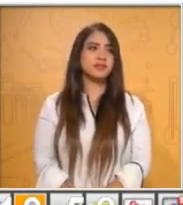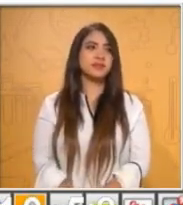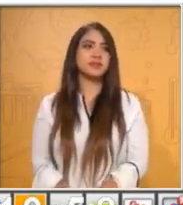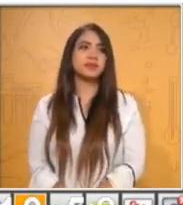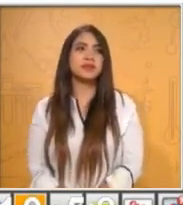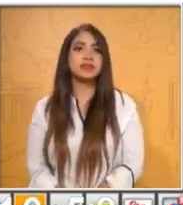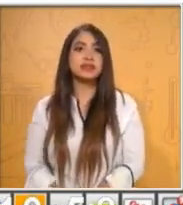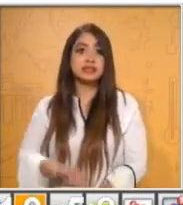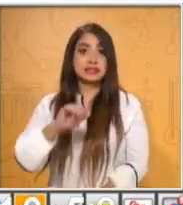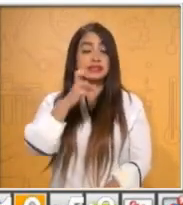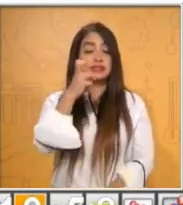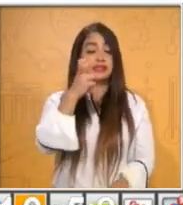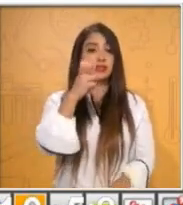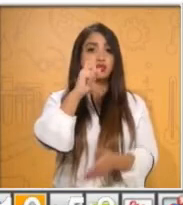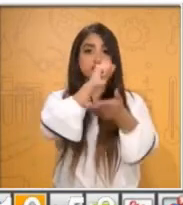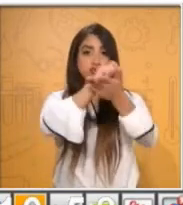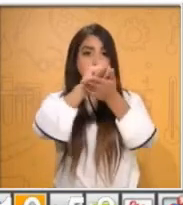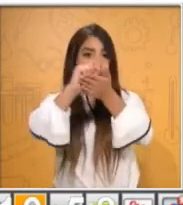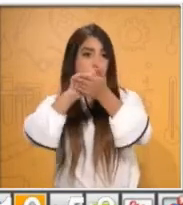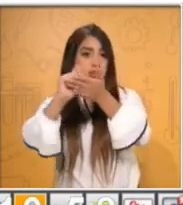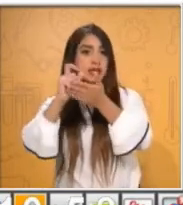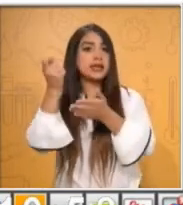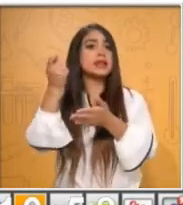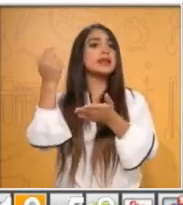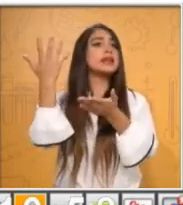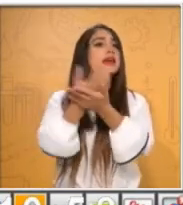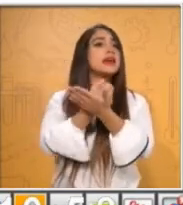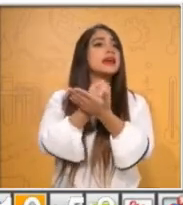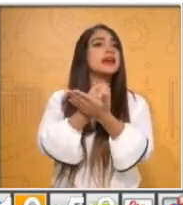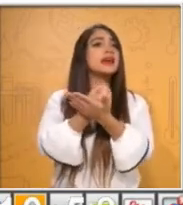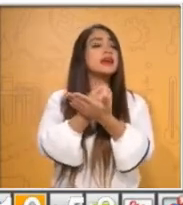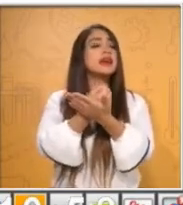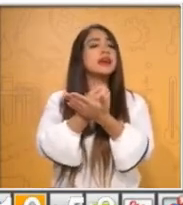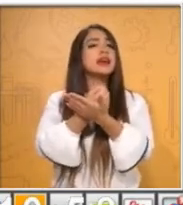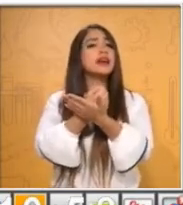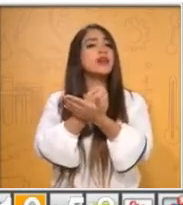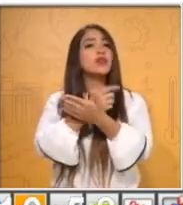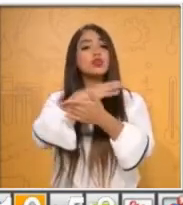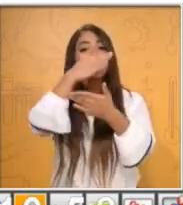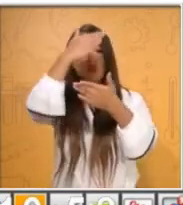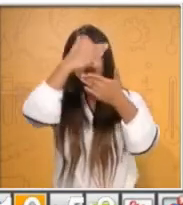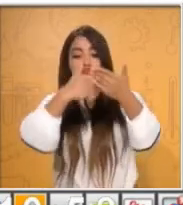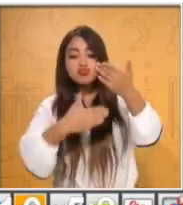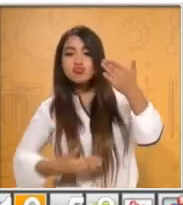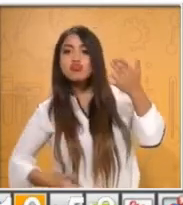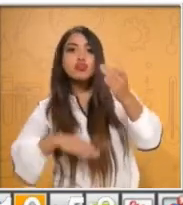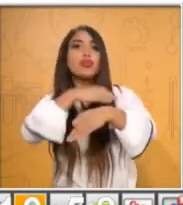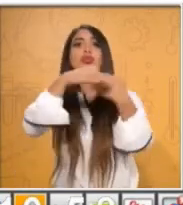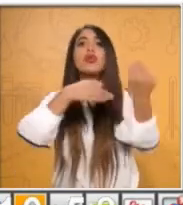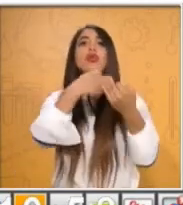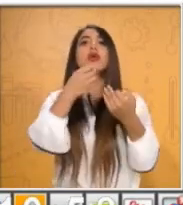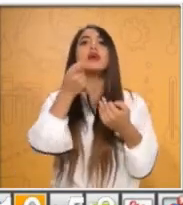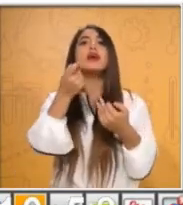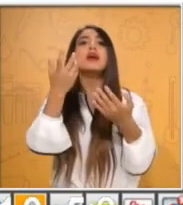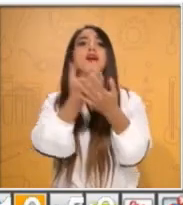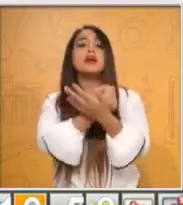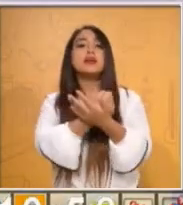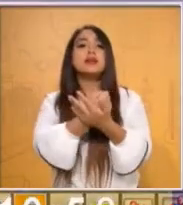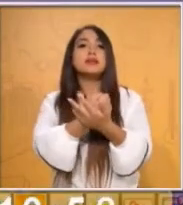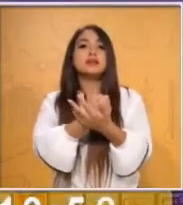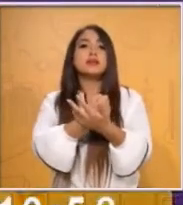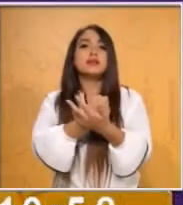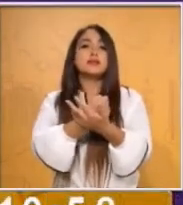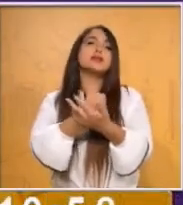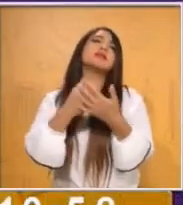gané yo. En este caso, ¿quién es el ganador? La maestra Yuli ganó porque de las cinco partidas ella ganó